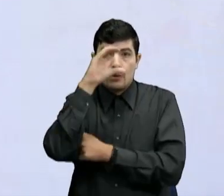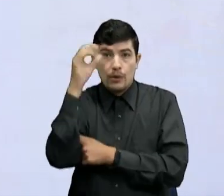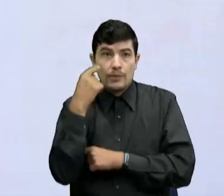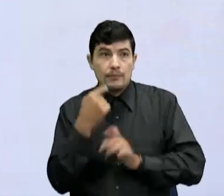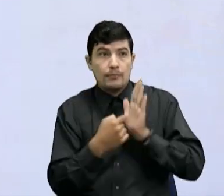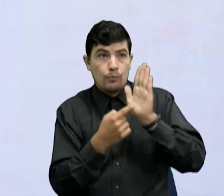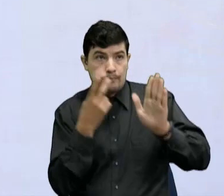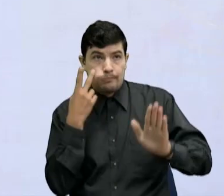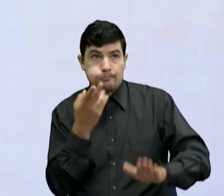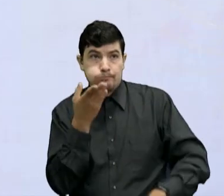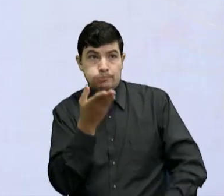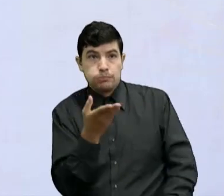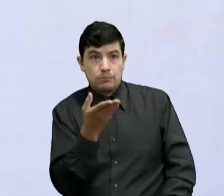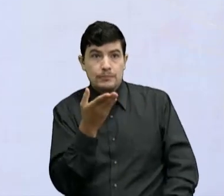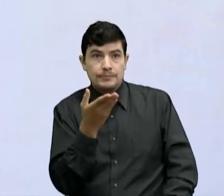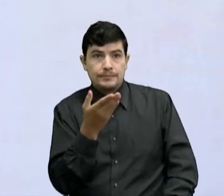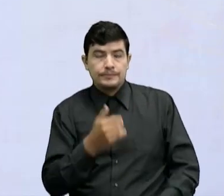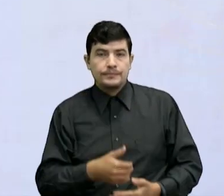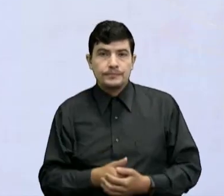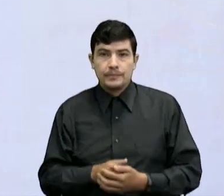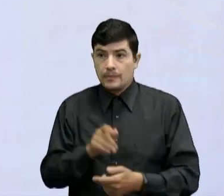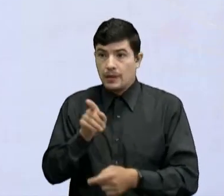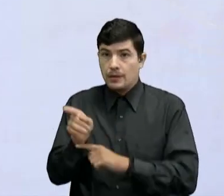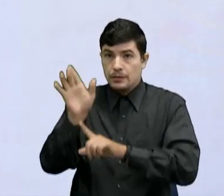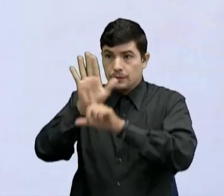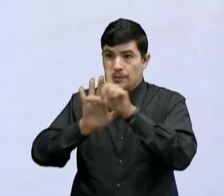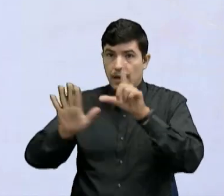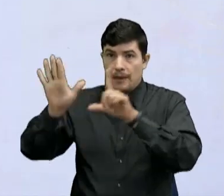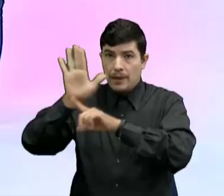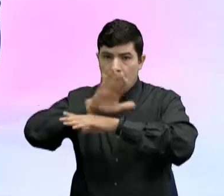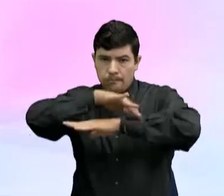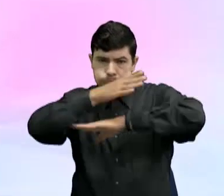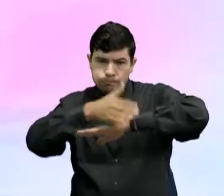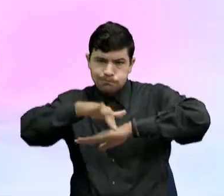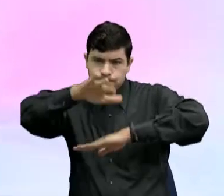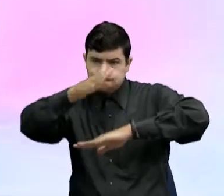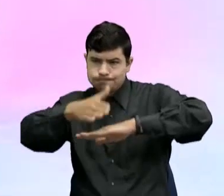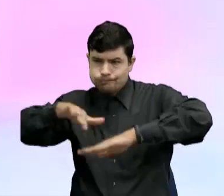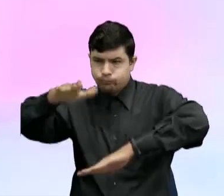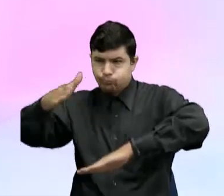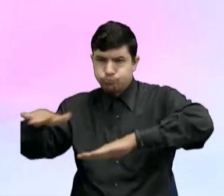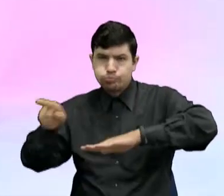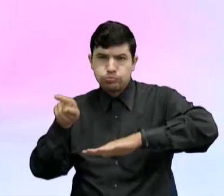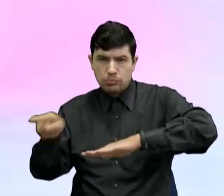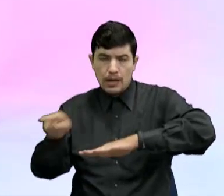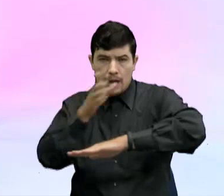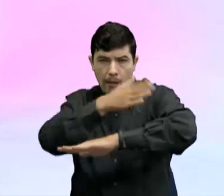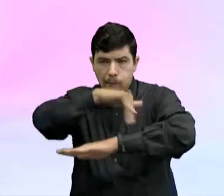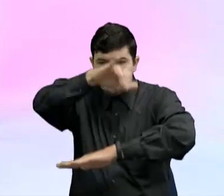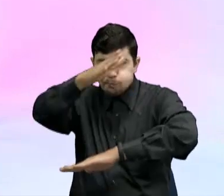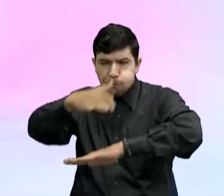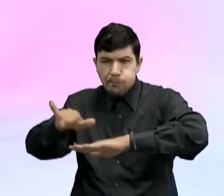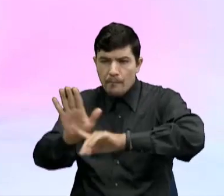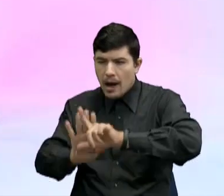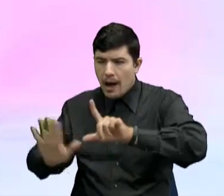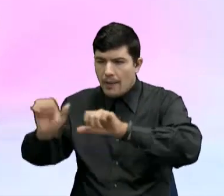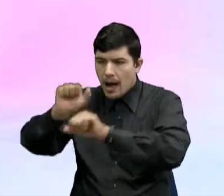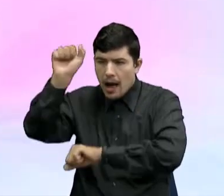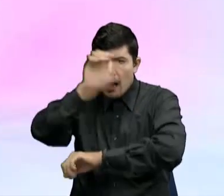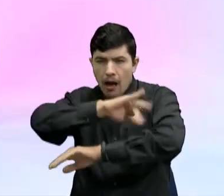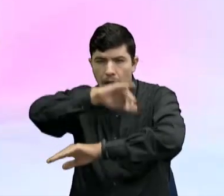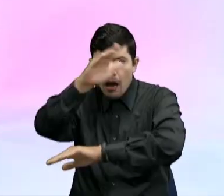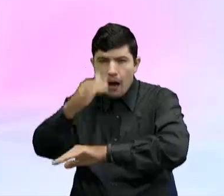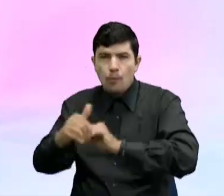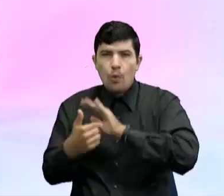¿Cierto? En el mapa del relieve Que es el mapa físico Y tenemos es la parte de... Montañas